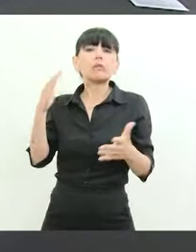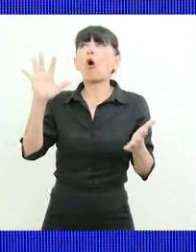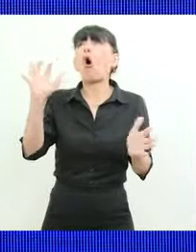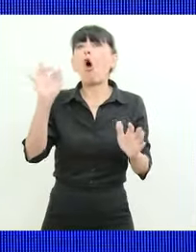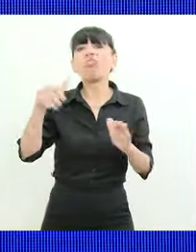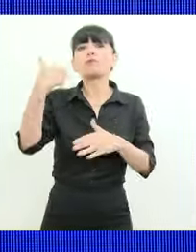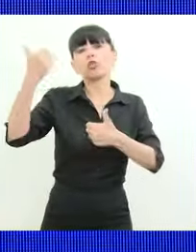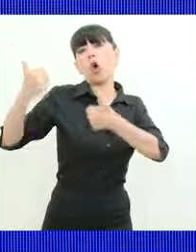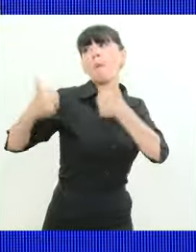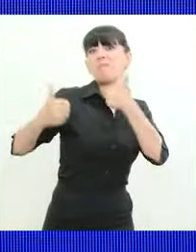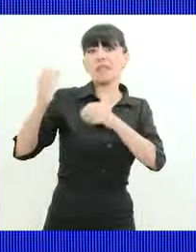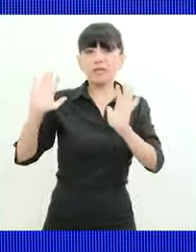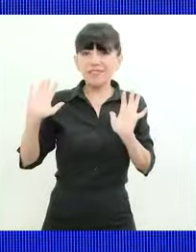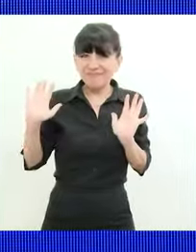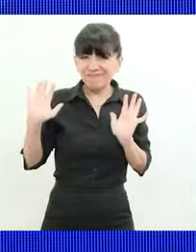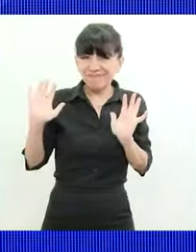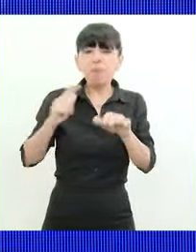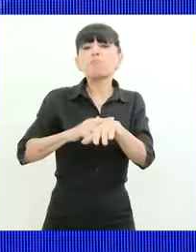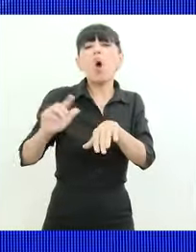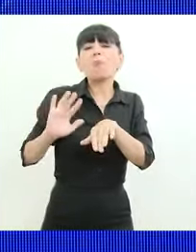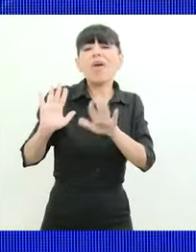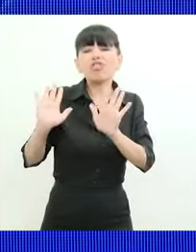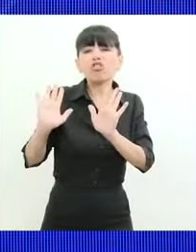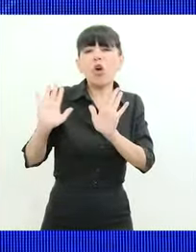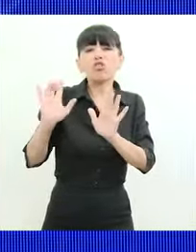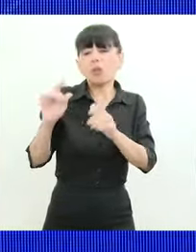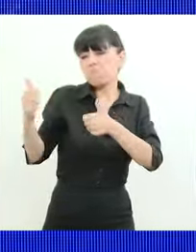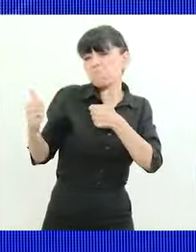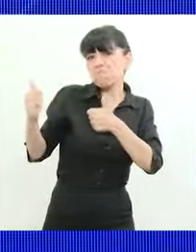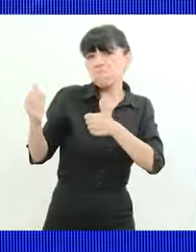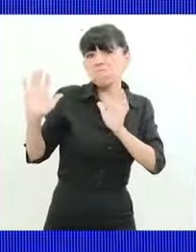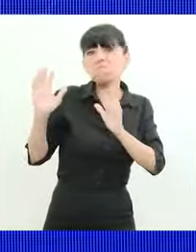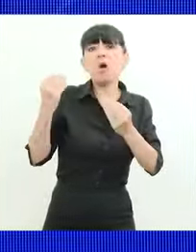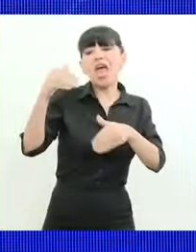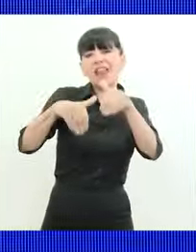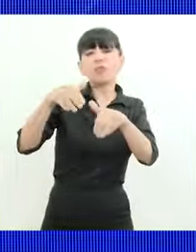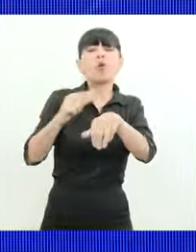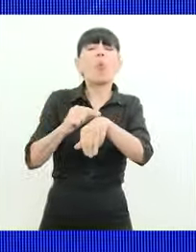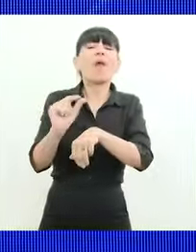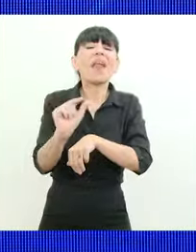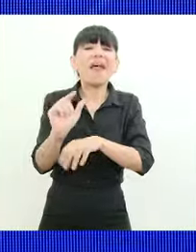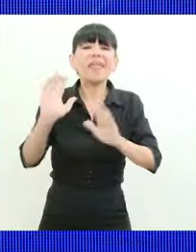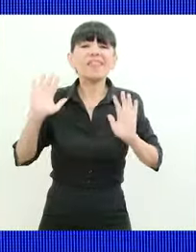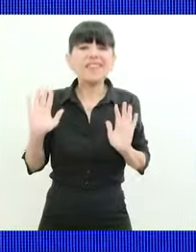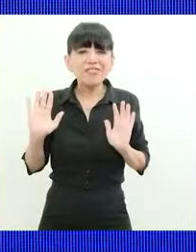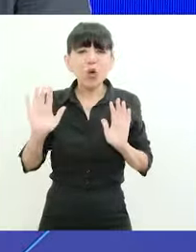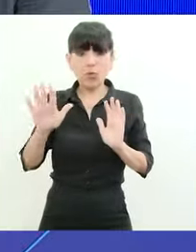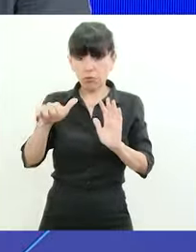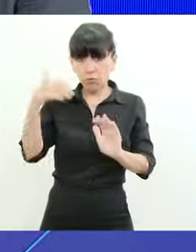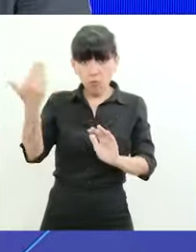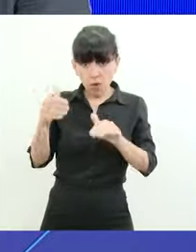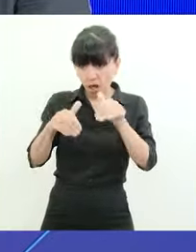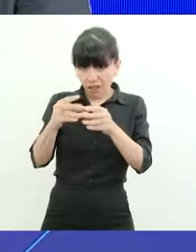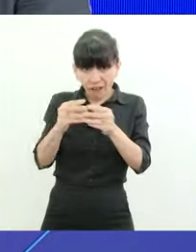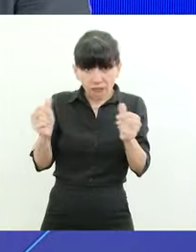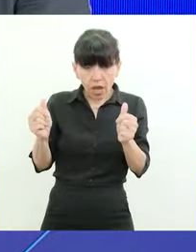compitamos porque en ese momento somos adversarios ¿no? somos adversarios electorales un ratito pero después tenemos la